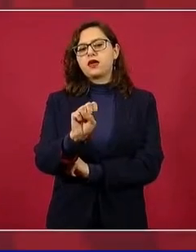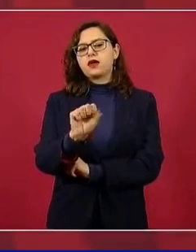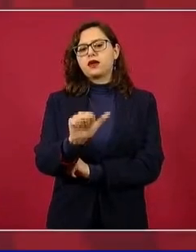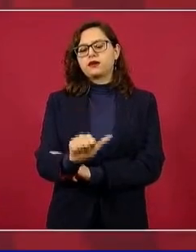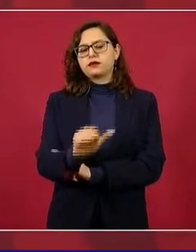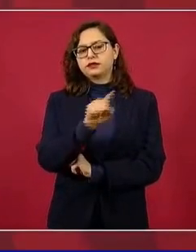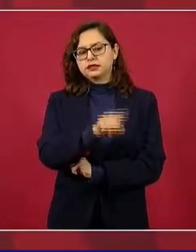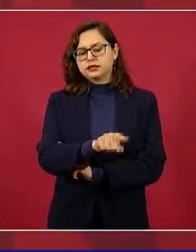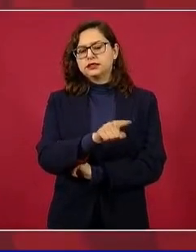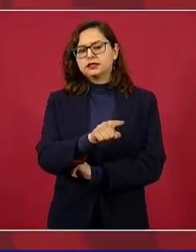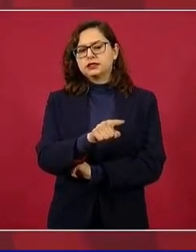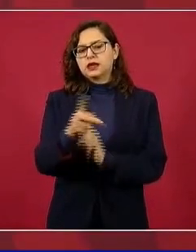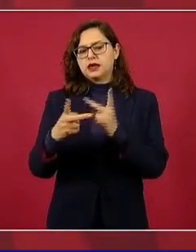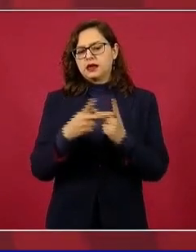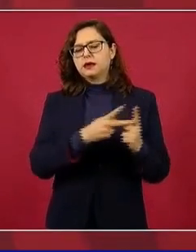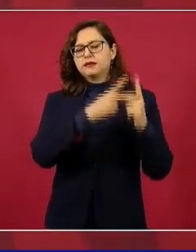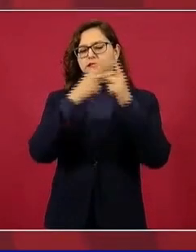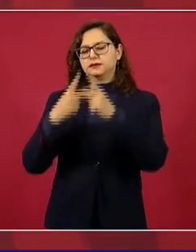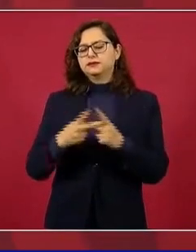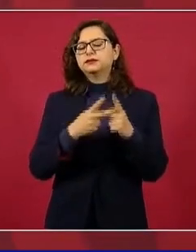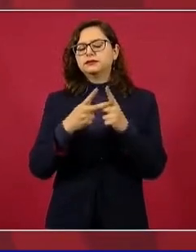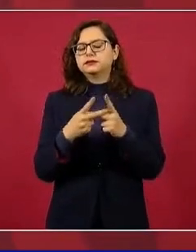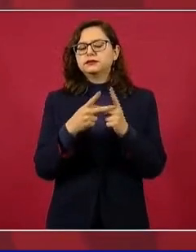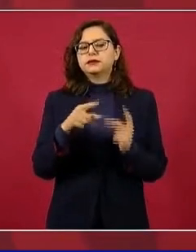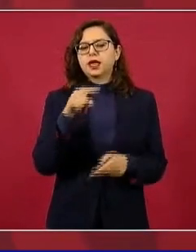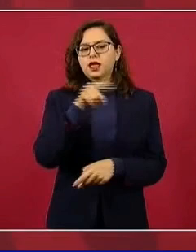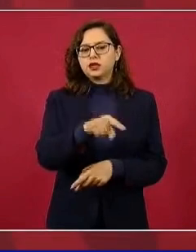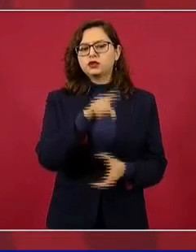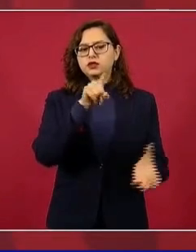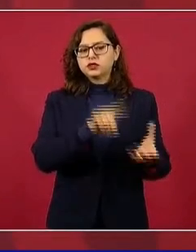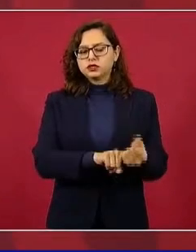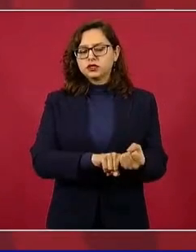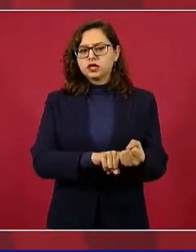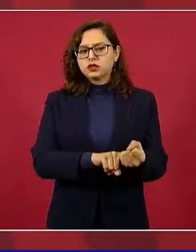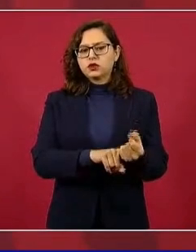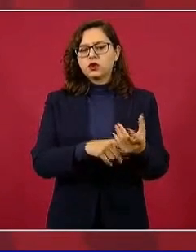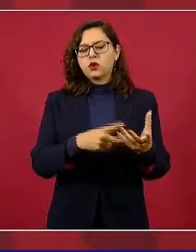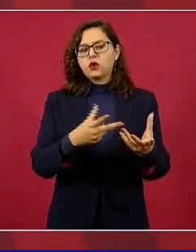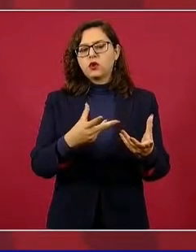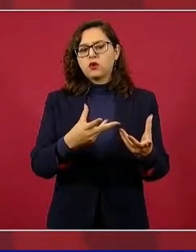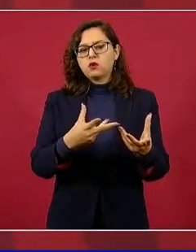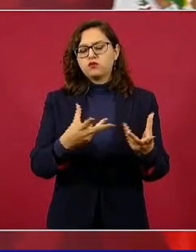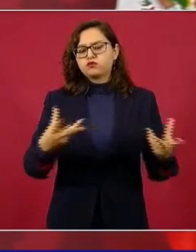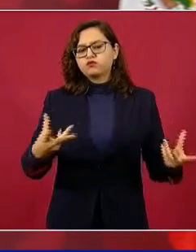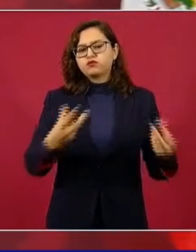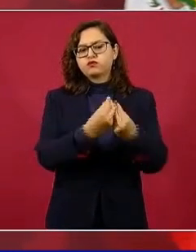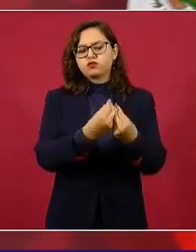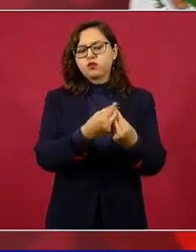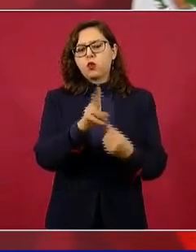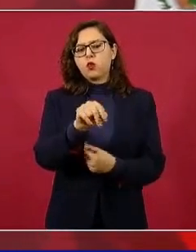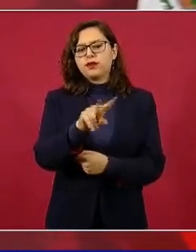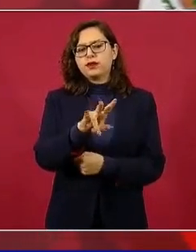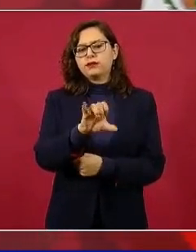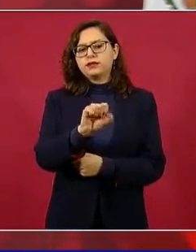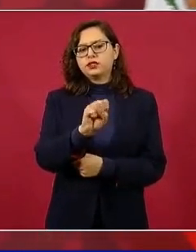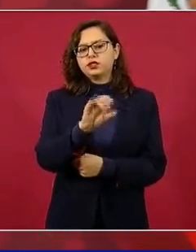venta que se hizo la operación de fusión con Univisión,